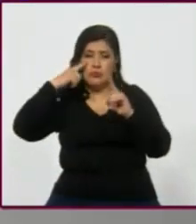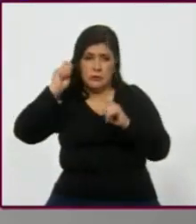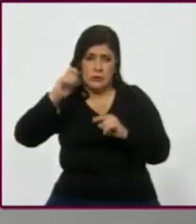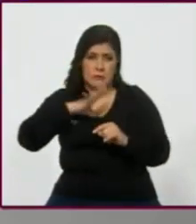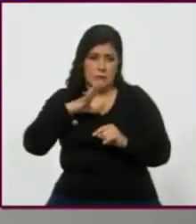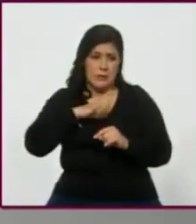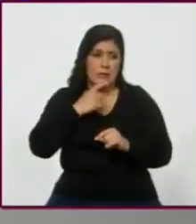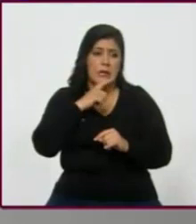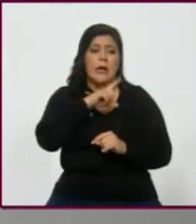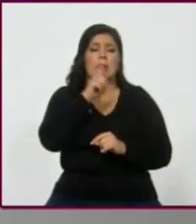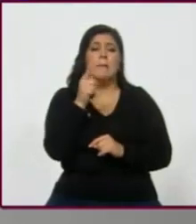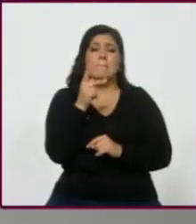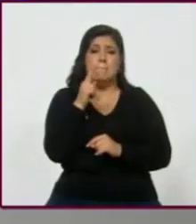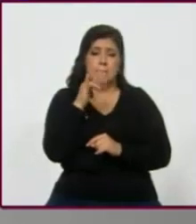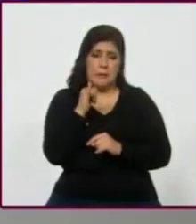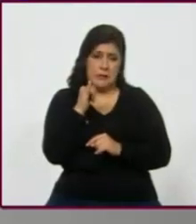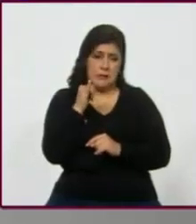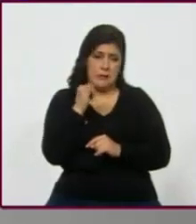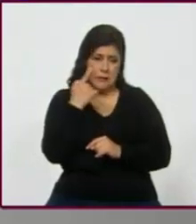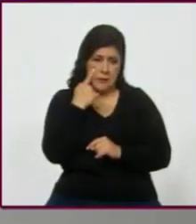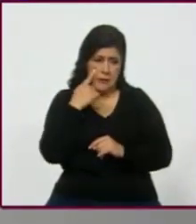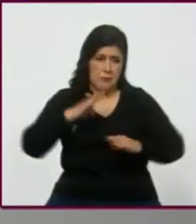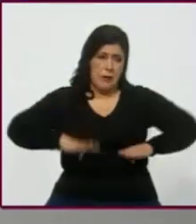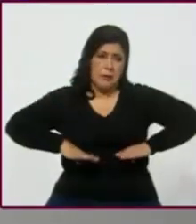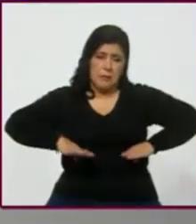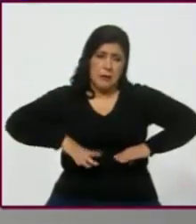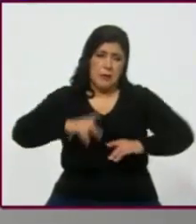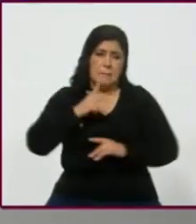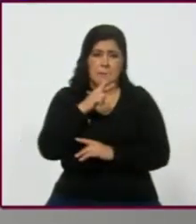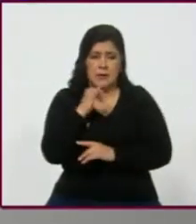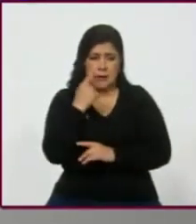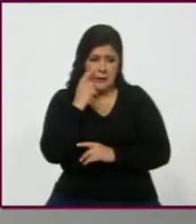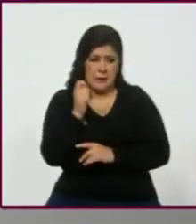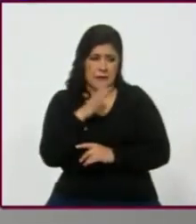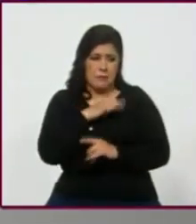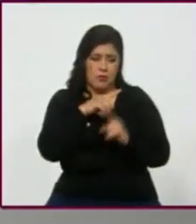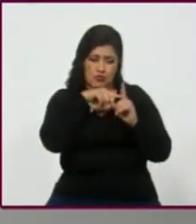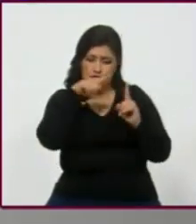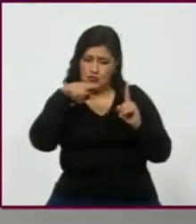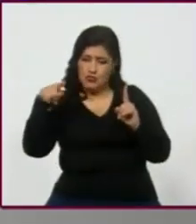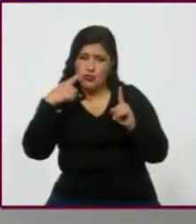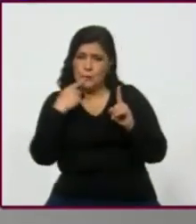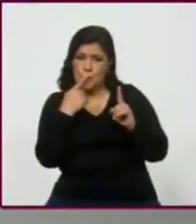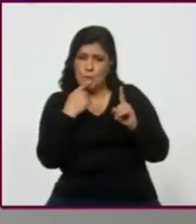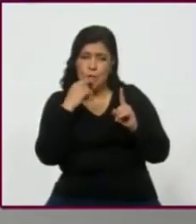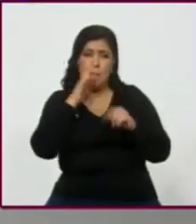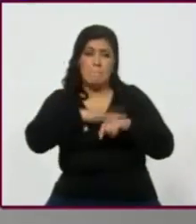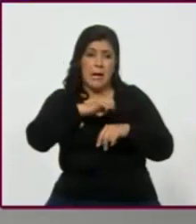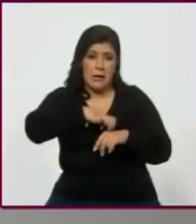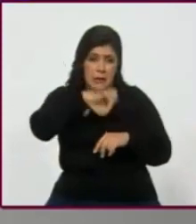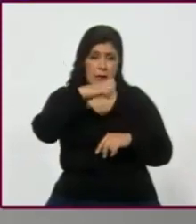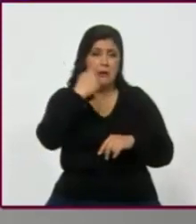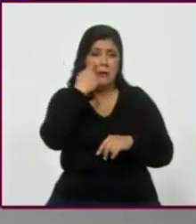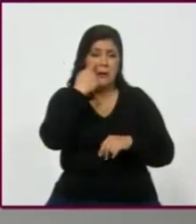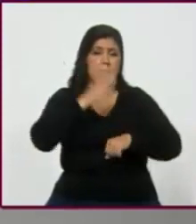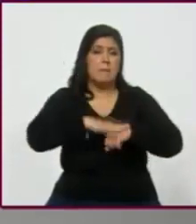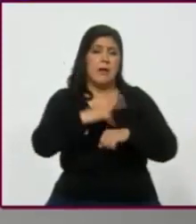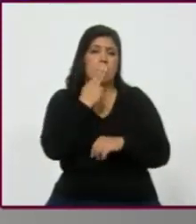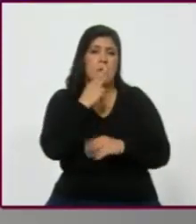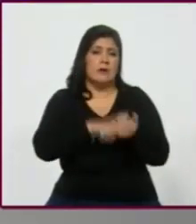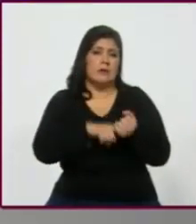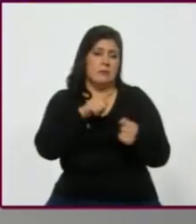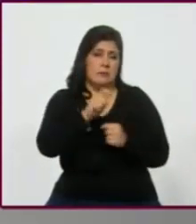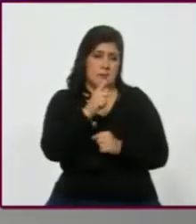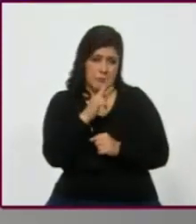el PRI con el... Es un perfil típico el del PRI, ¿no? Esa línea roja que es a mayor edad, mayor preferencia por el PRI. Tienes